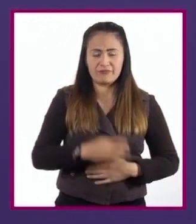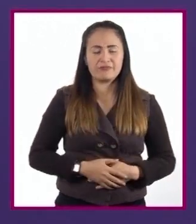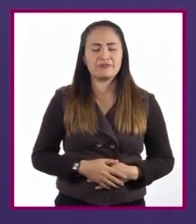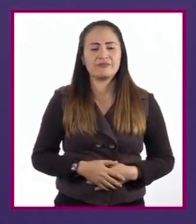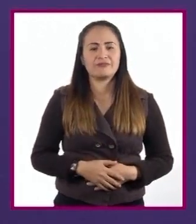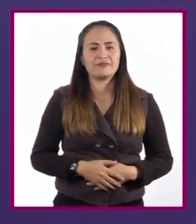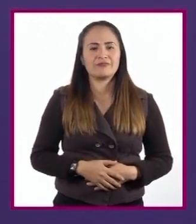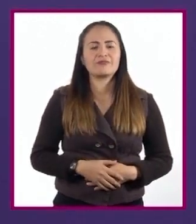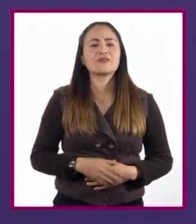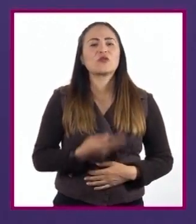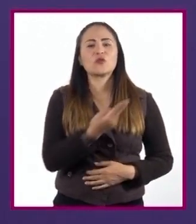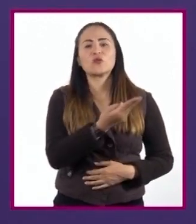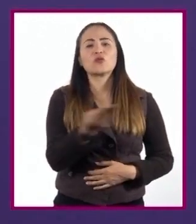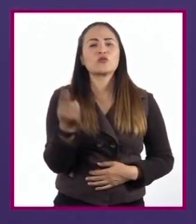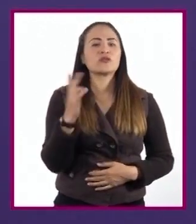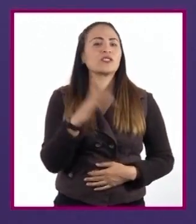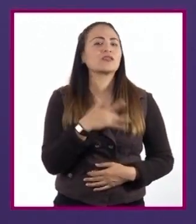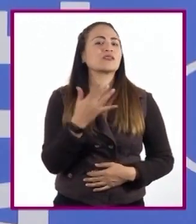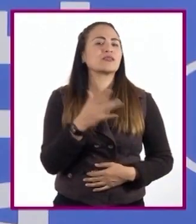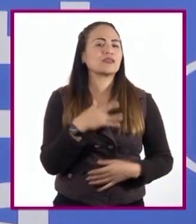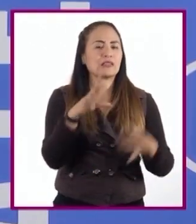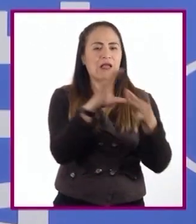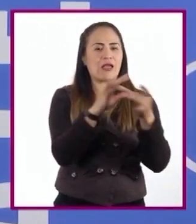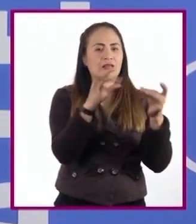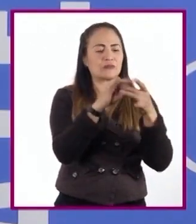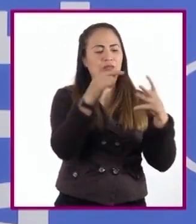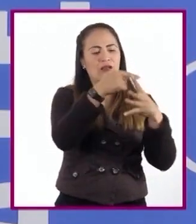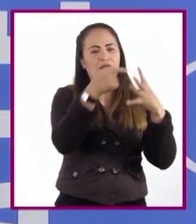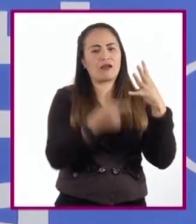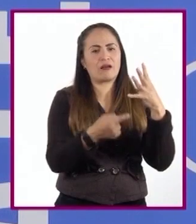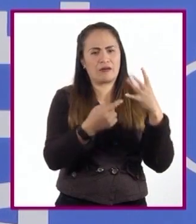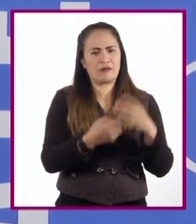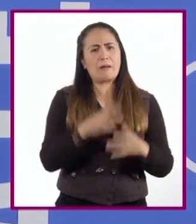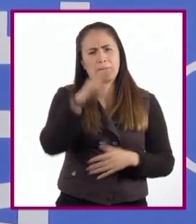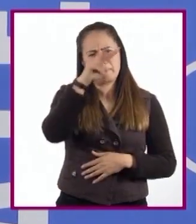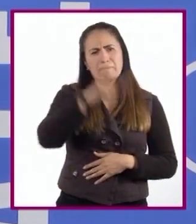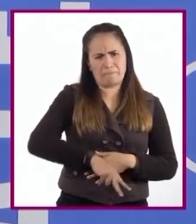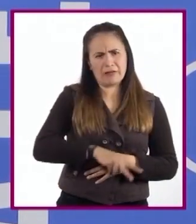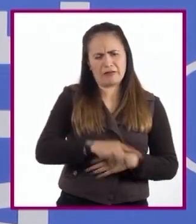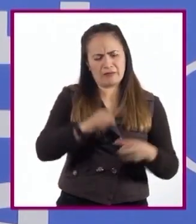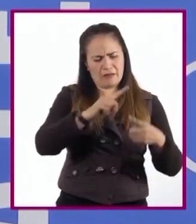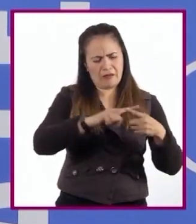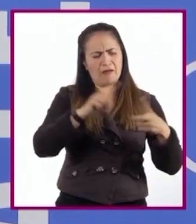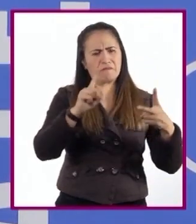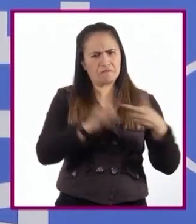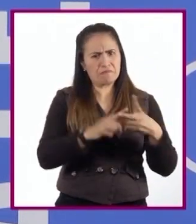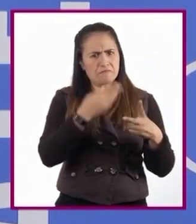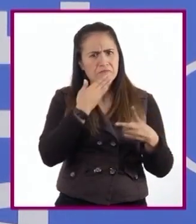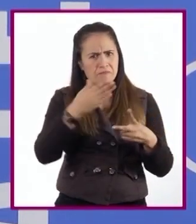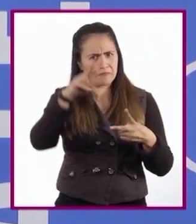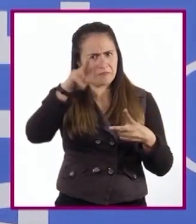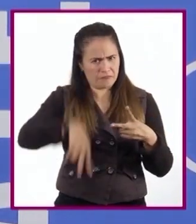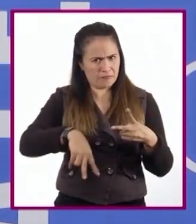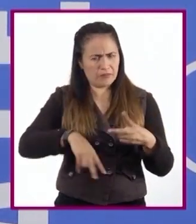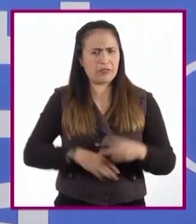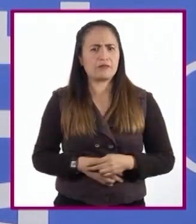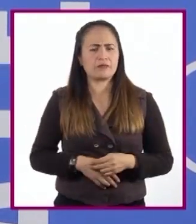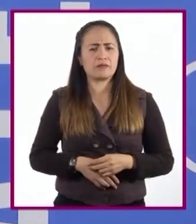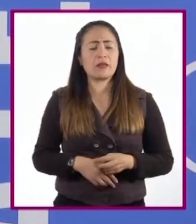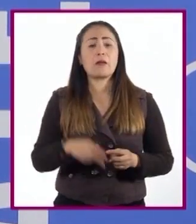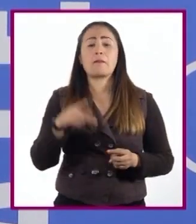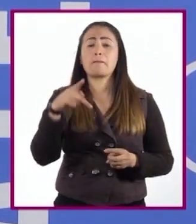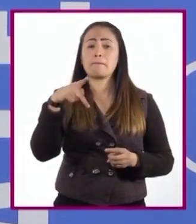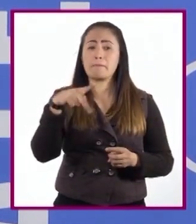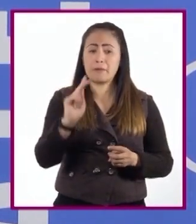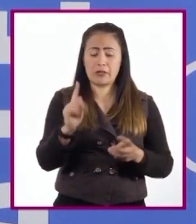¿Qué piensan sobre el argumento planteado? Es verdad que ambas premisas están fundamentadas. Sin embargo,